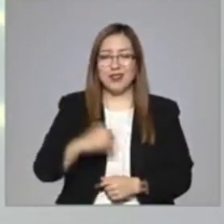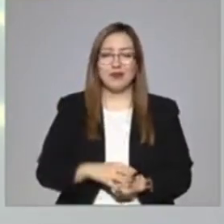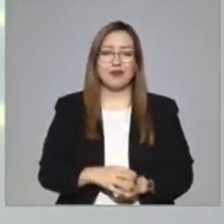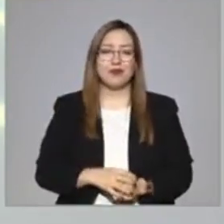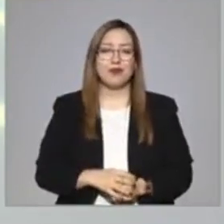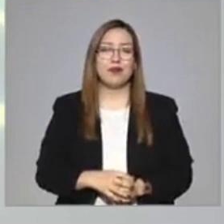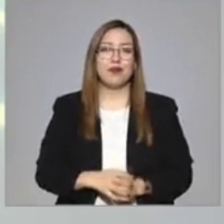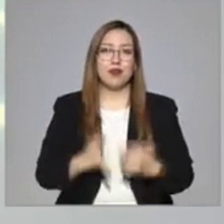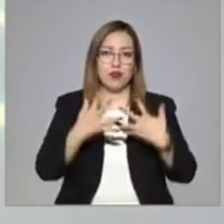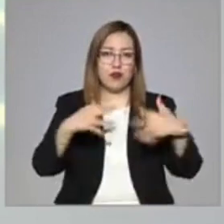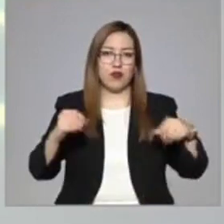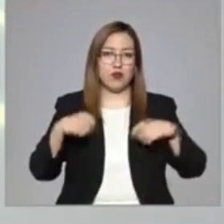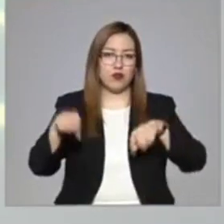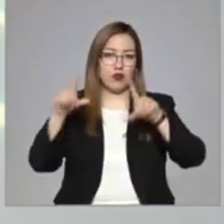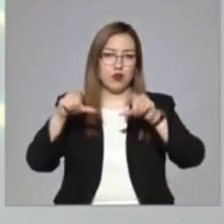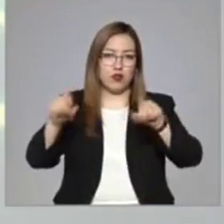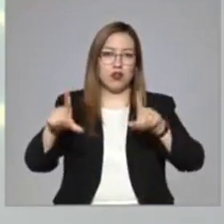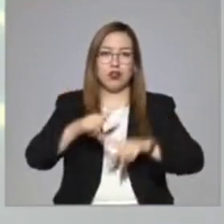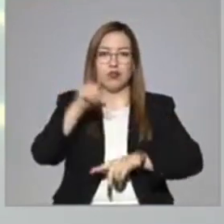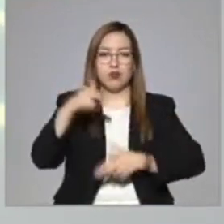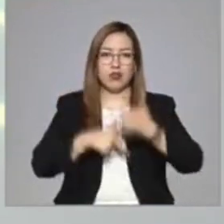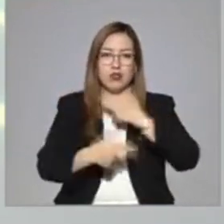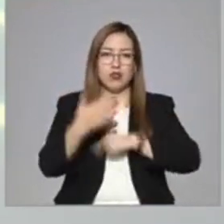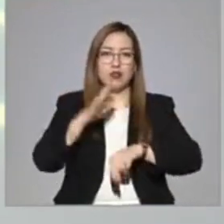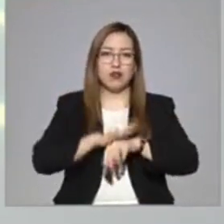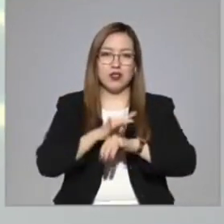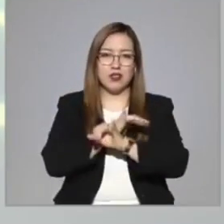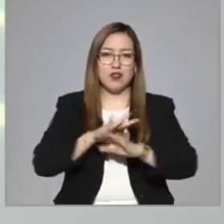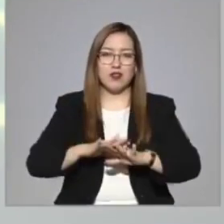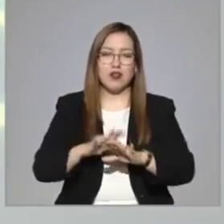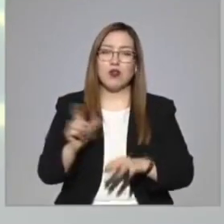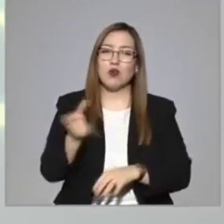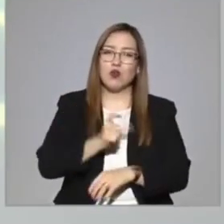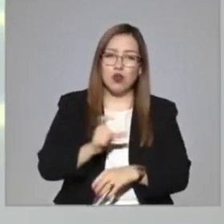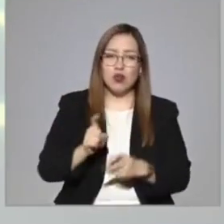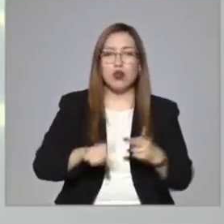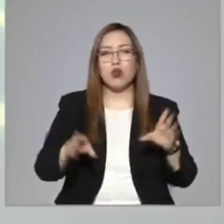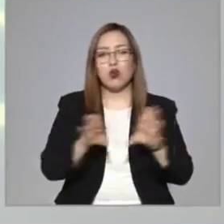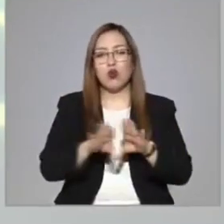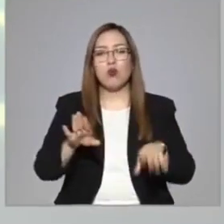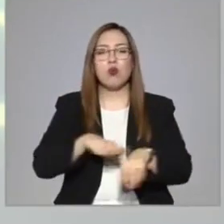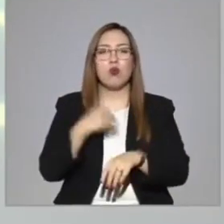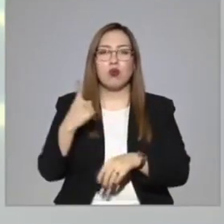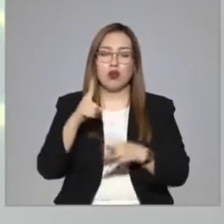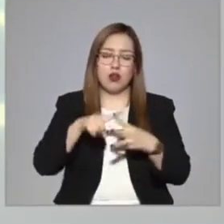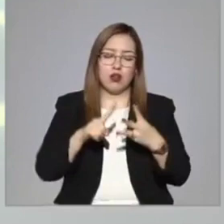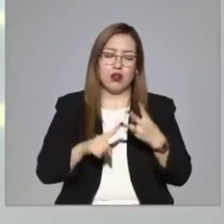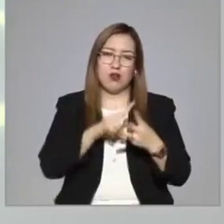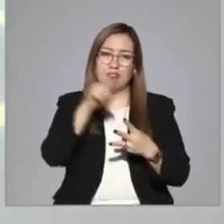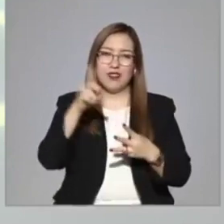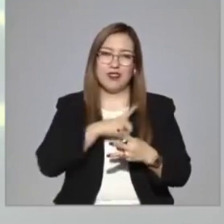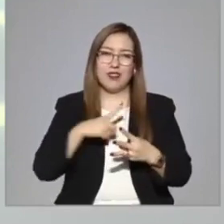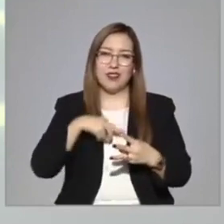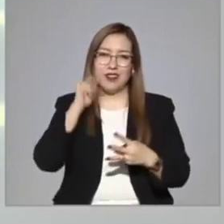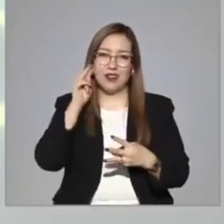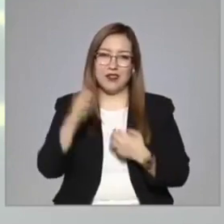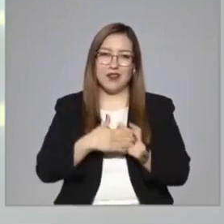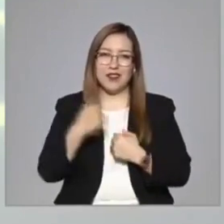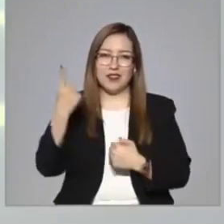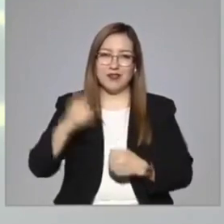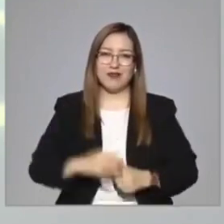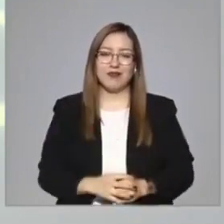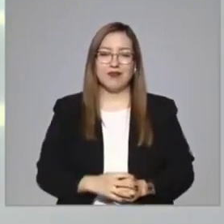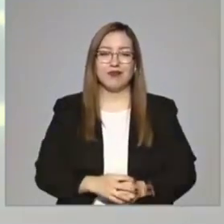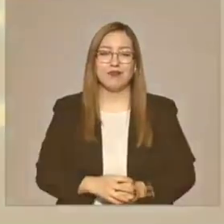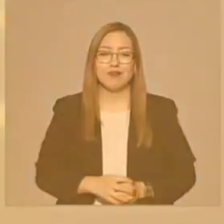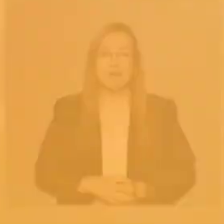teatrería. Y de regreso les digo cómo, cuándo y por qué no se pueden perder esta obra, definitivamente tiene que ver con las infancias que tengan cercanas. Regresamos.